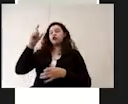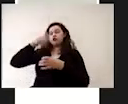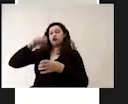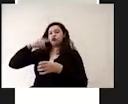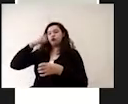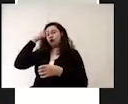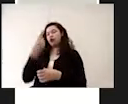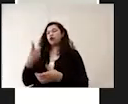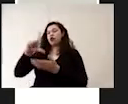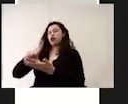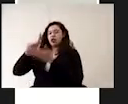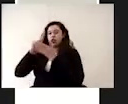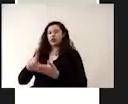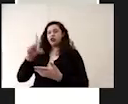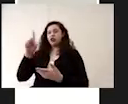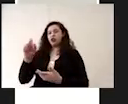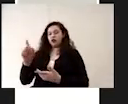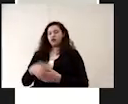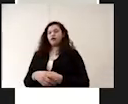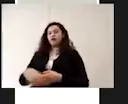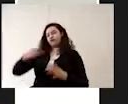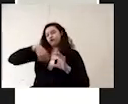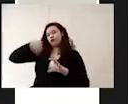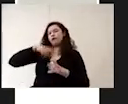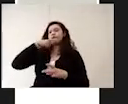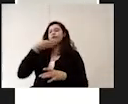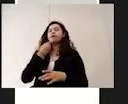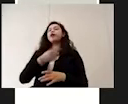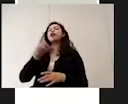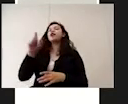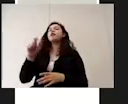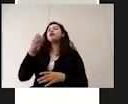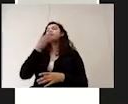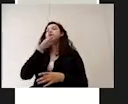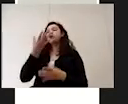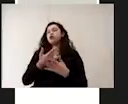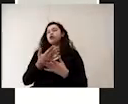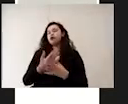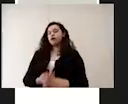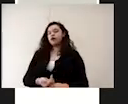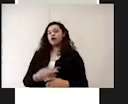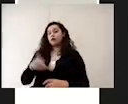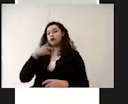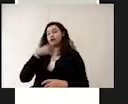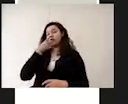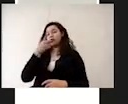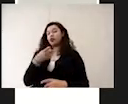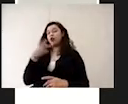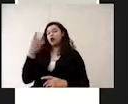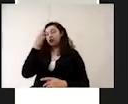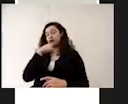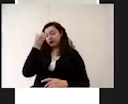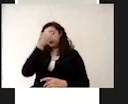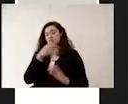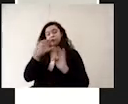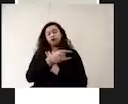cada litro de agua. Mezclar bien y esperar 20 minutos. Sin embargo reitero hay que verificar siempre la etiqueta